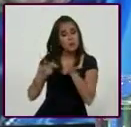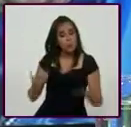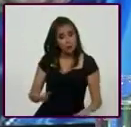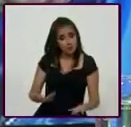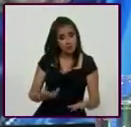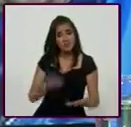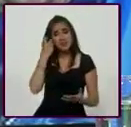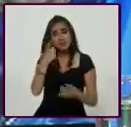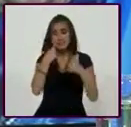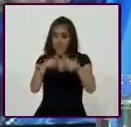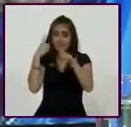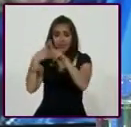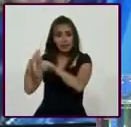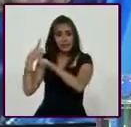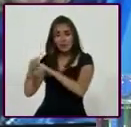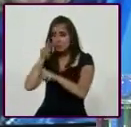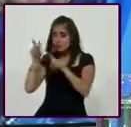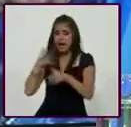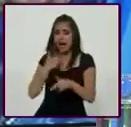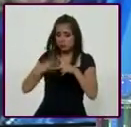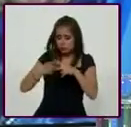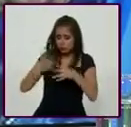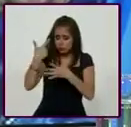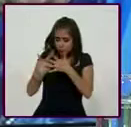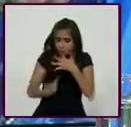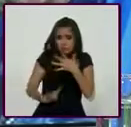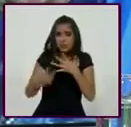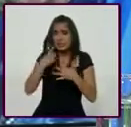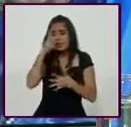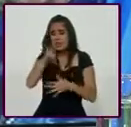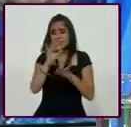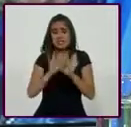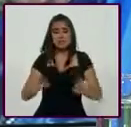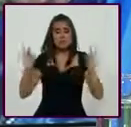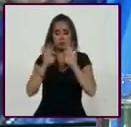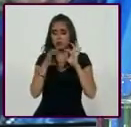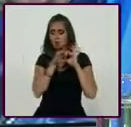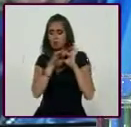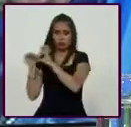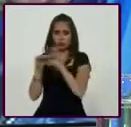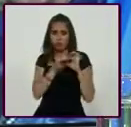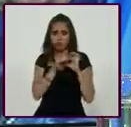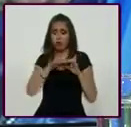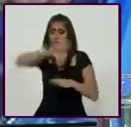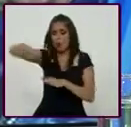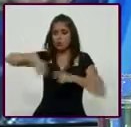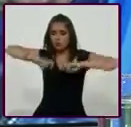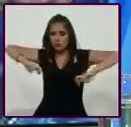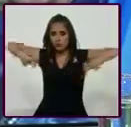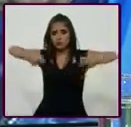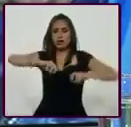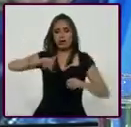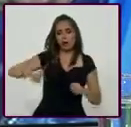argumentos total y absolutamente medibles que nos hablan de la importancia de esta alianza, de sentar a todos a la mesa, a todo el